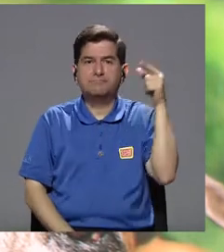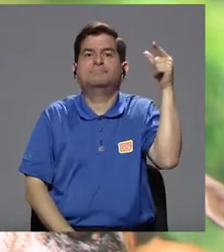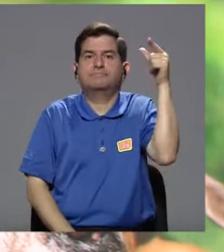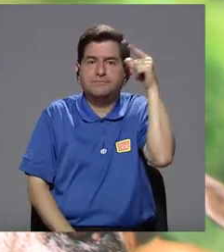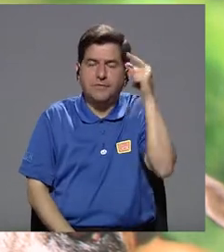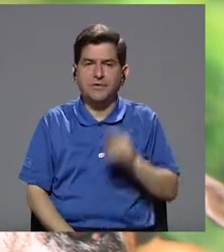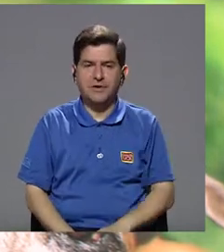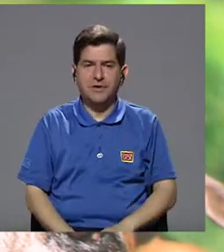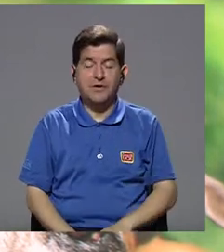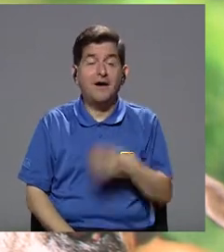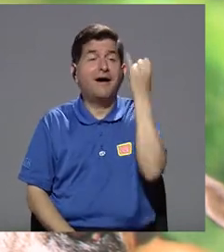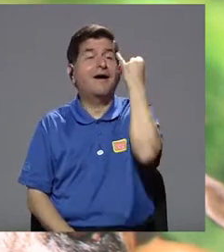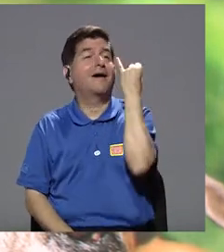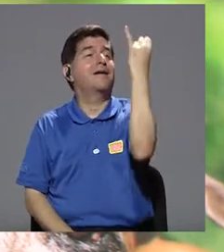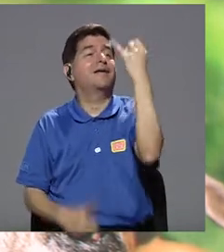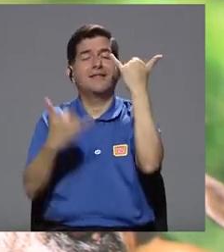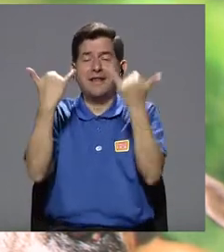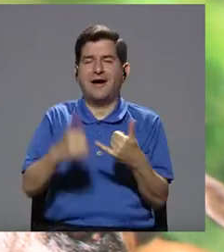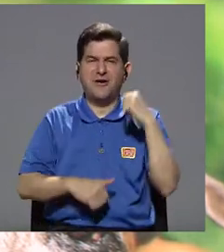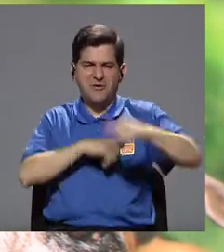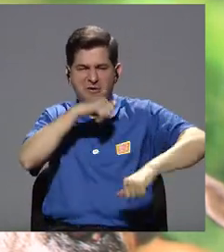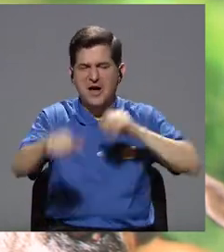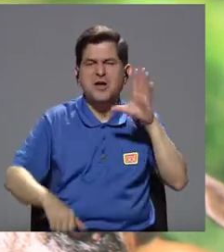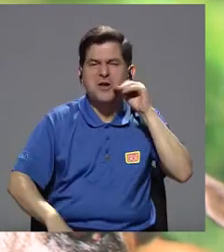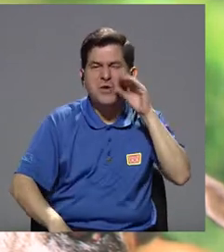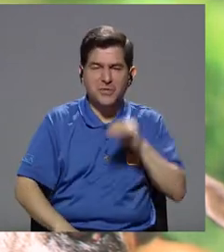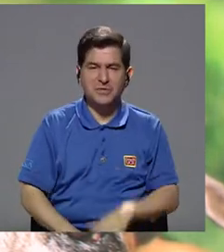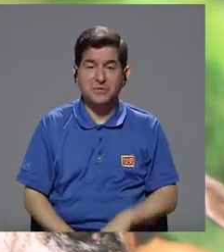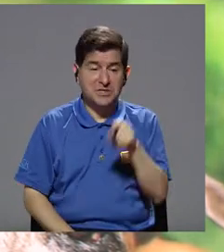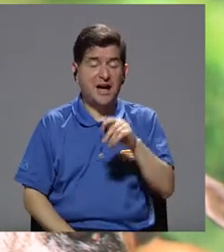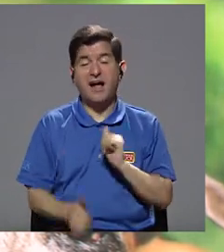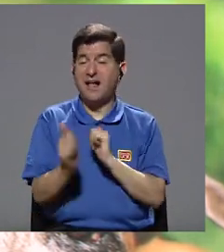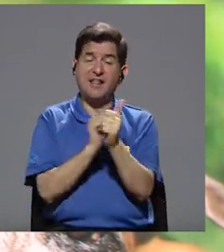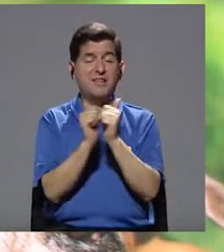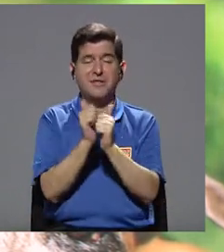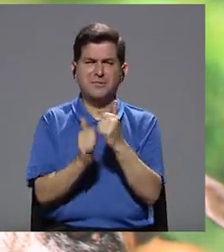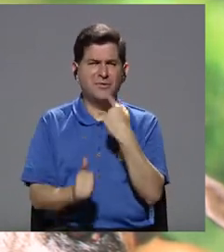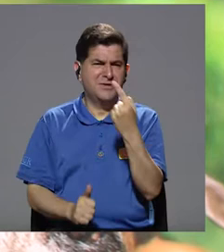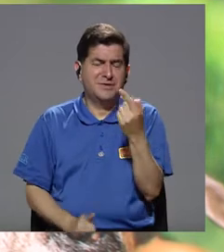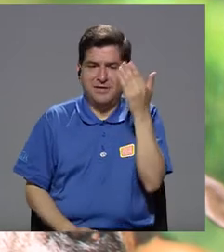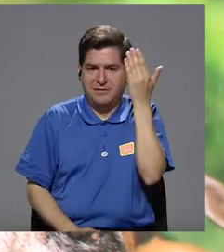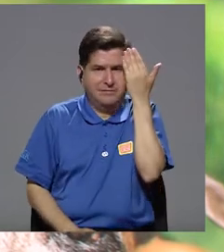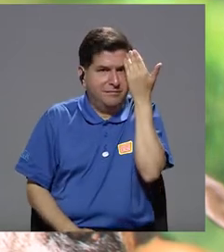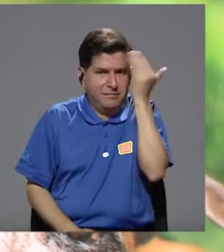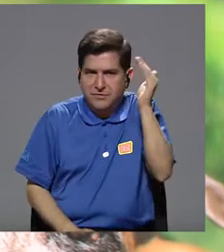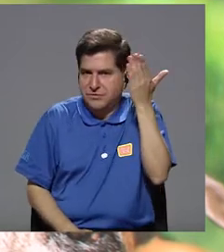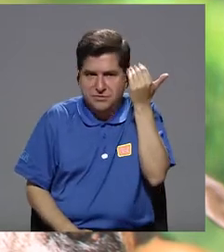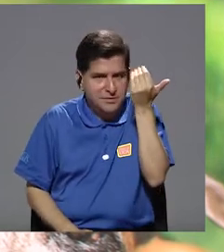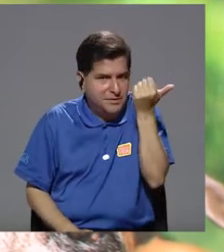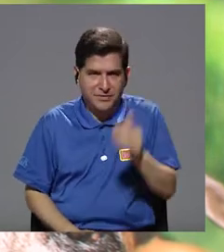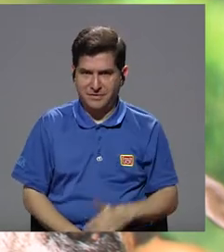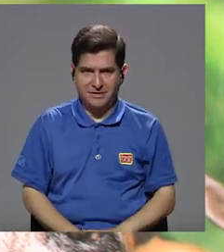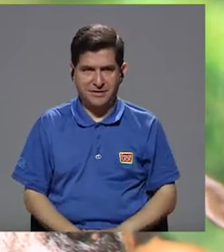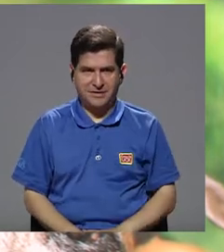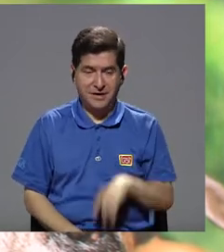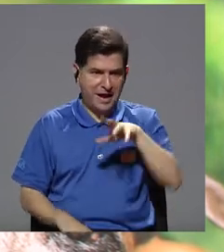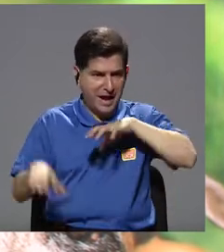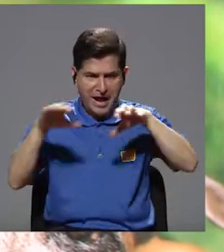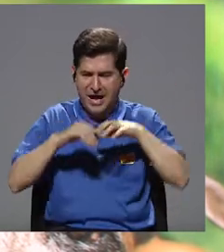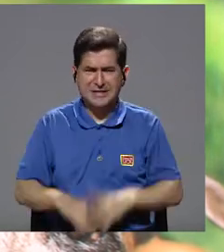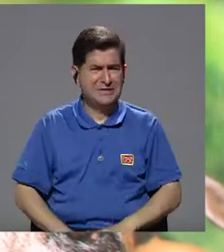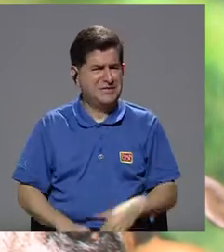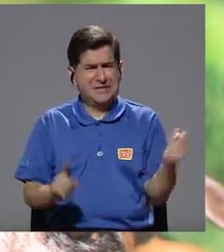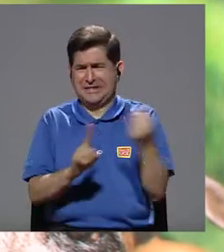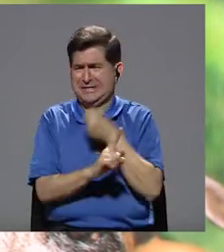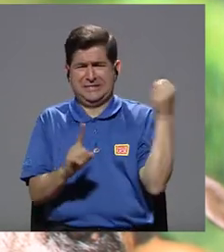delitos. Y, por supuesto, se les ocurre la genial idea de pelear perros, que les llama un deporte. No sé por qué le dicen deporte. Básicamente